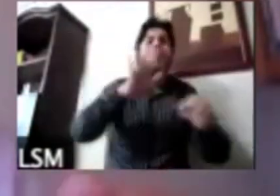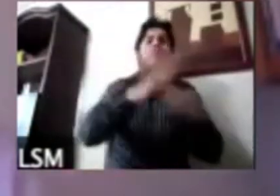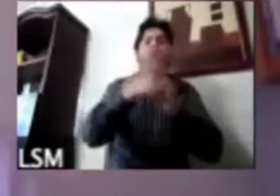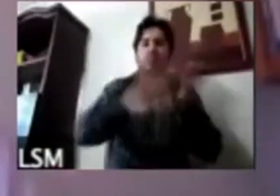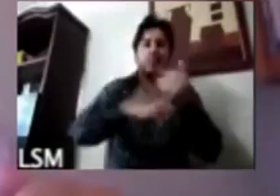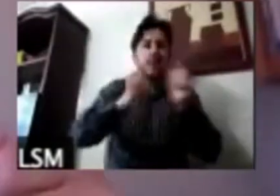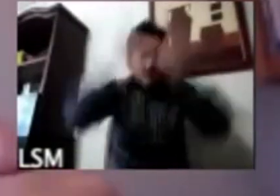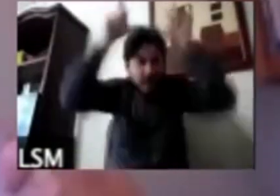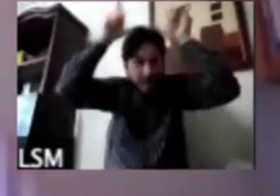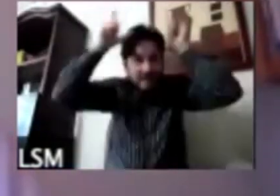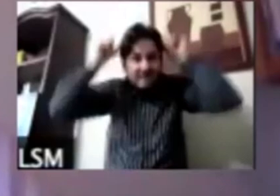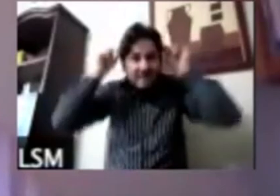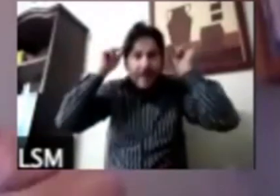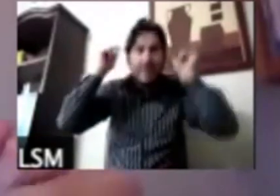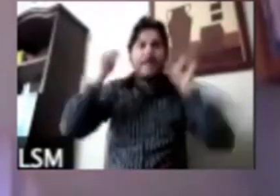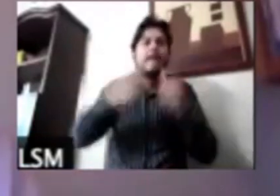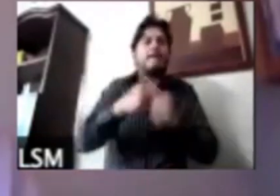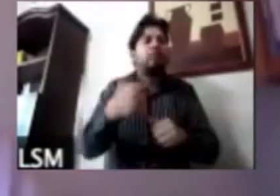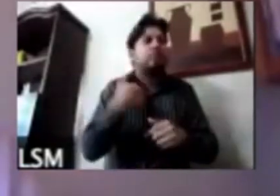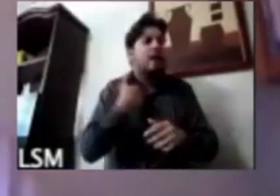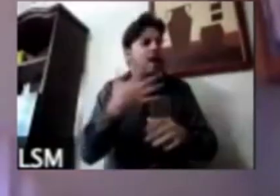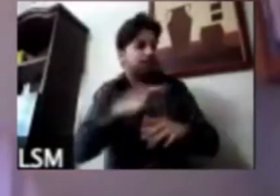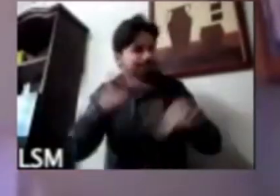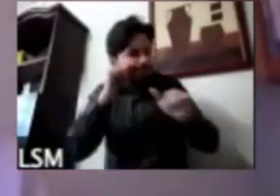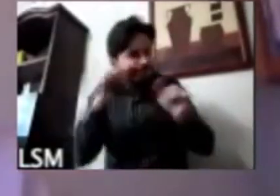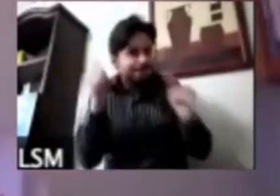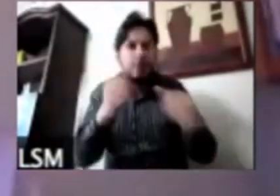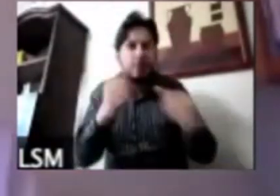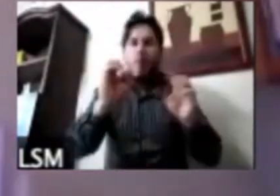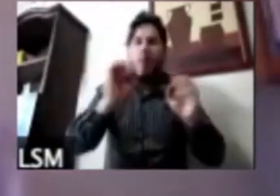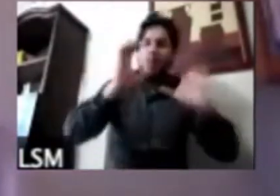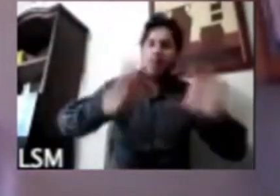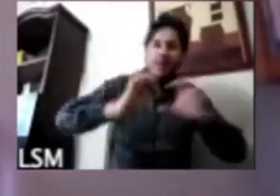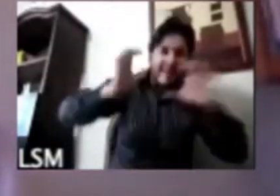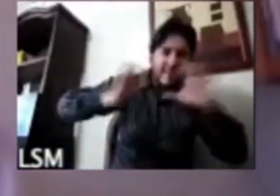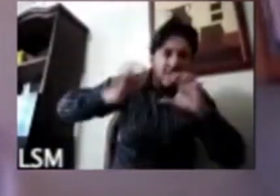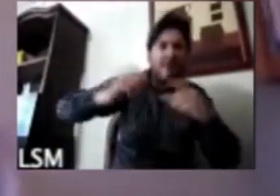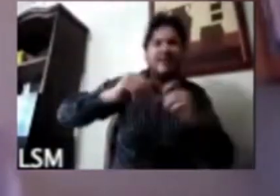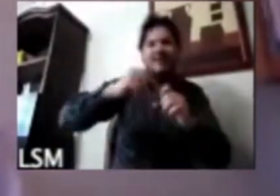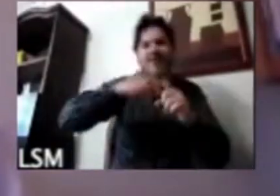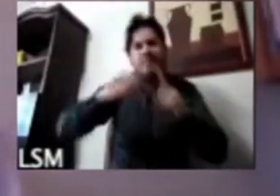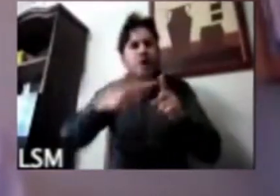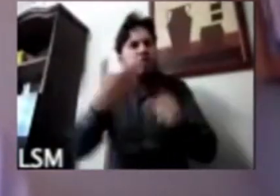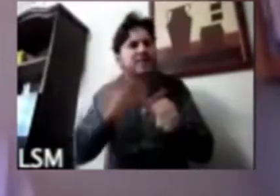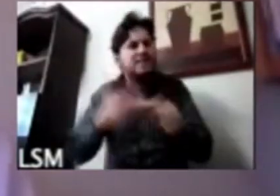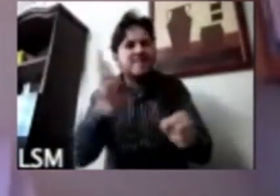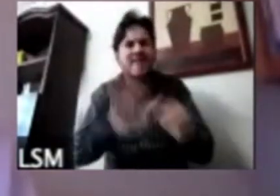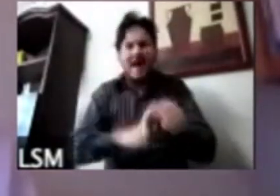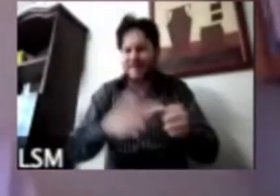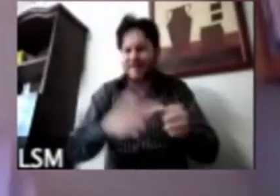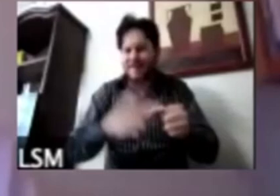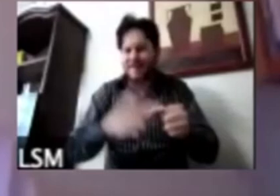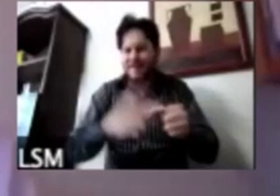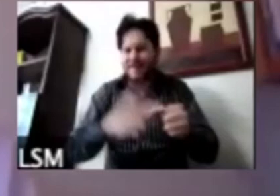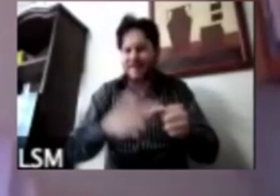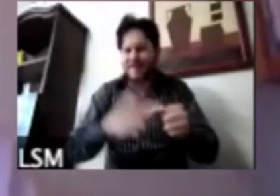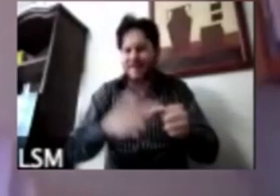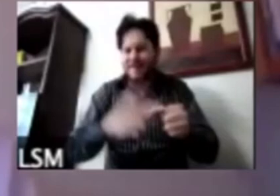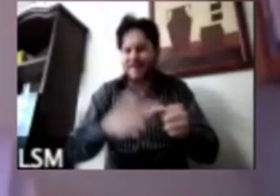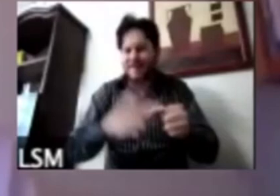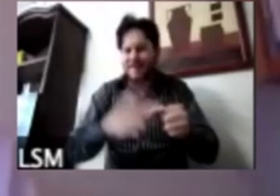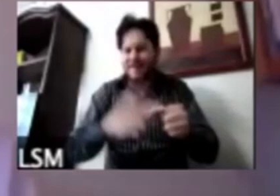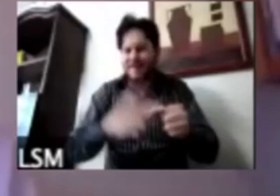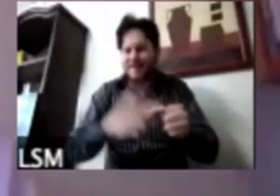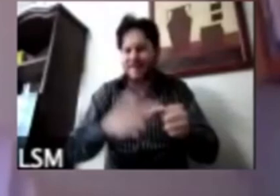enfermera de a pie del enfermero del cuidador de a pie en un hospital de cualquier localidad del país con el trabajo en